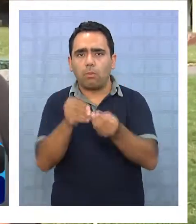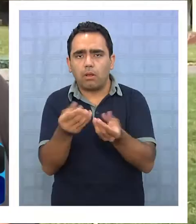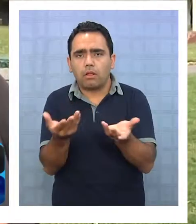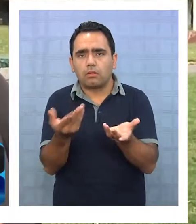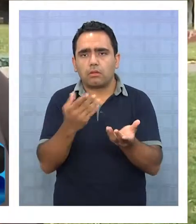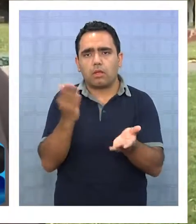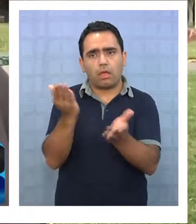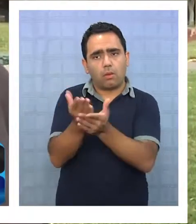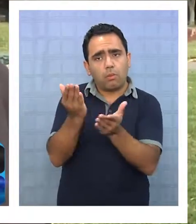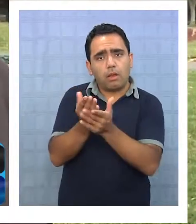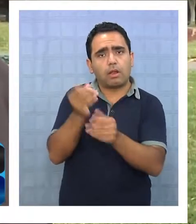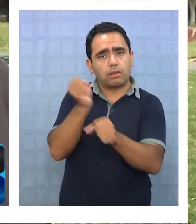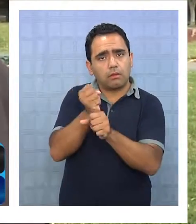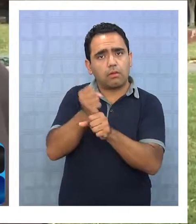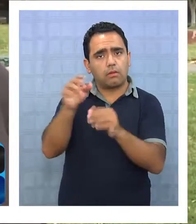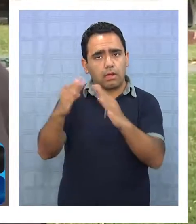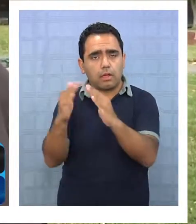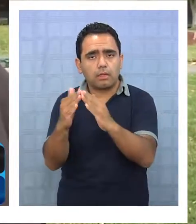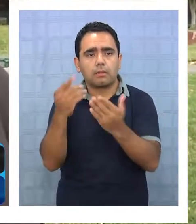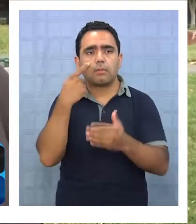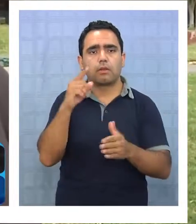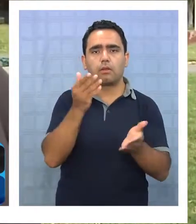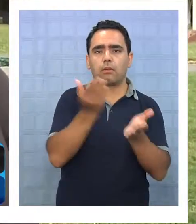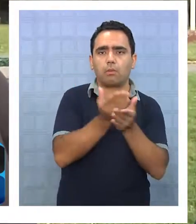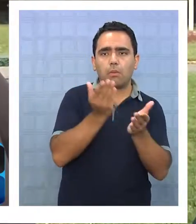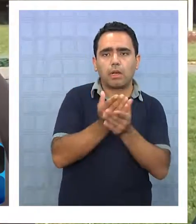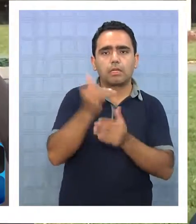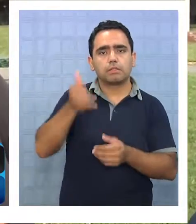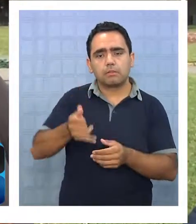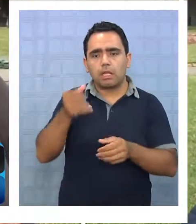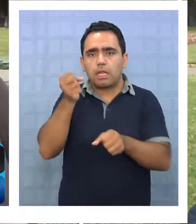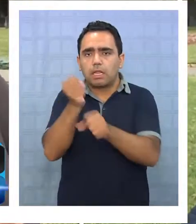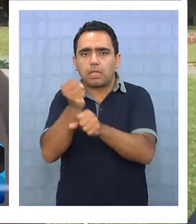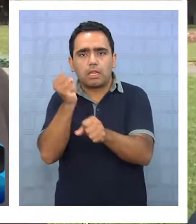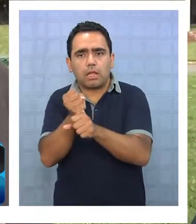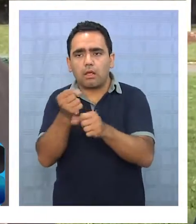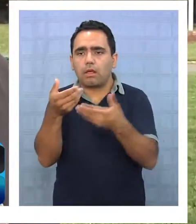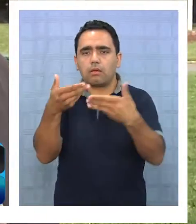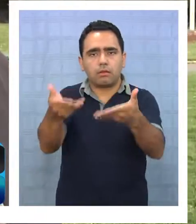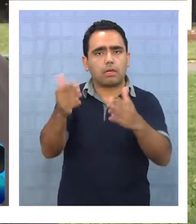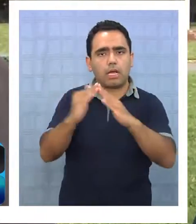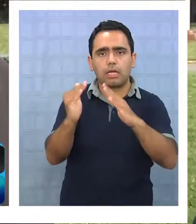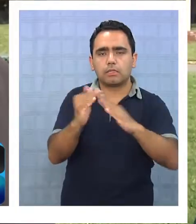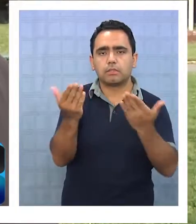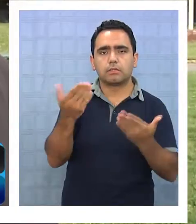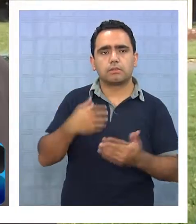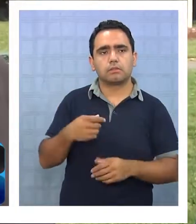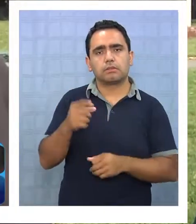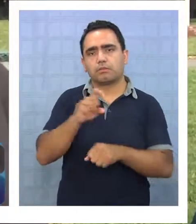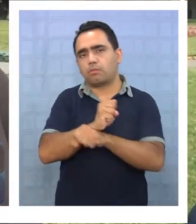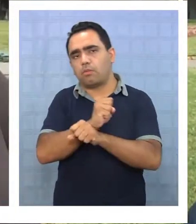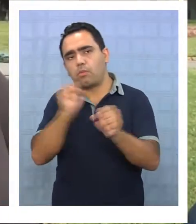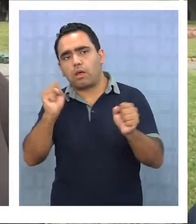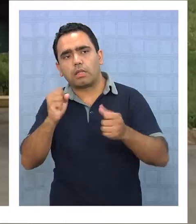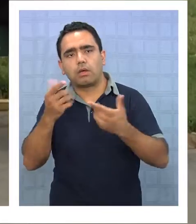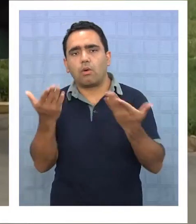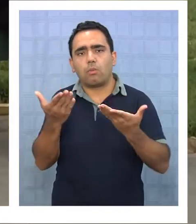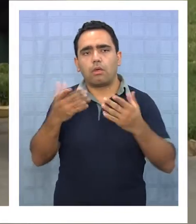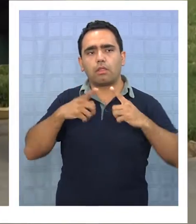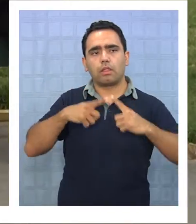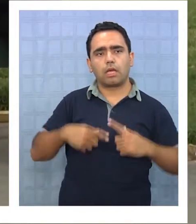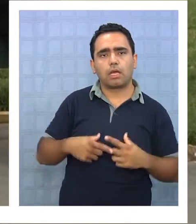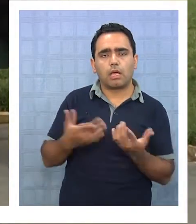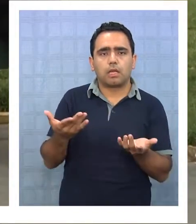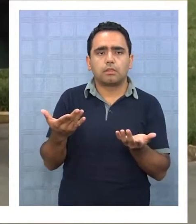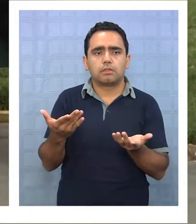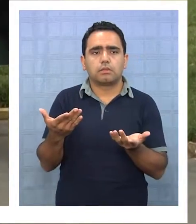en el colegio, pero la mayoría de los colegios mandan tareas que al final como que sobreexplotan a los niños. Entonces no tienen tiempo como para descansar